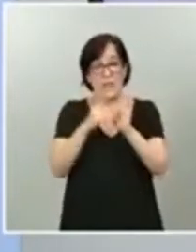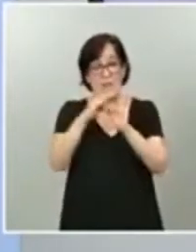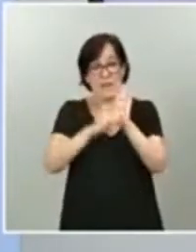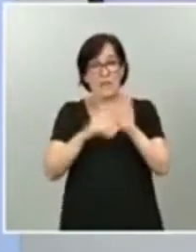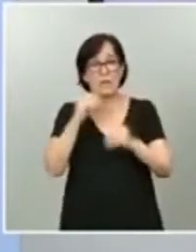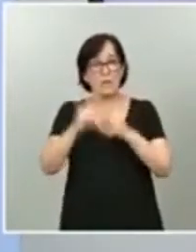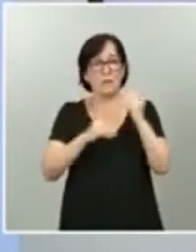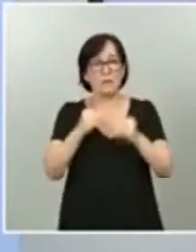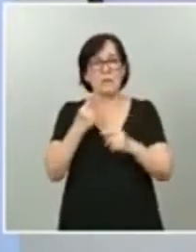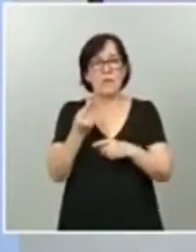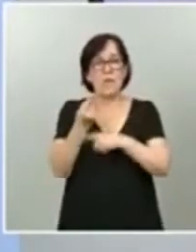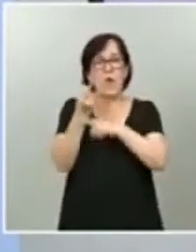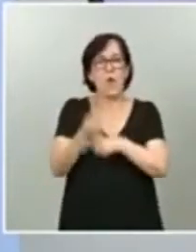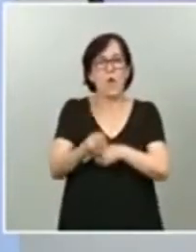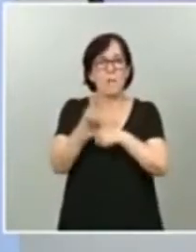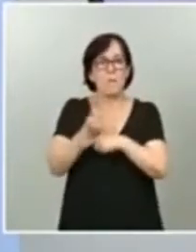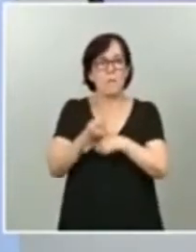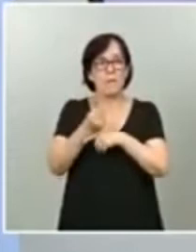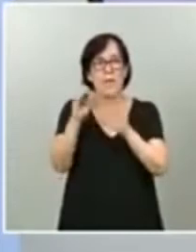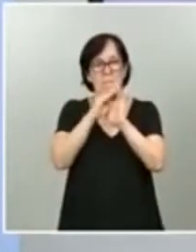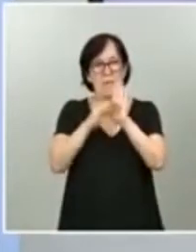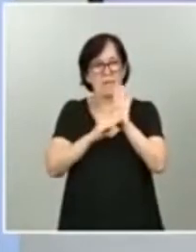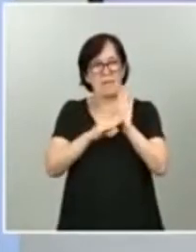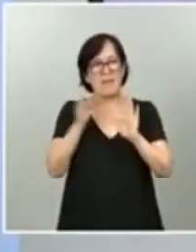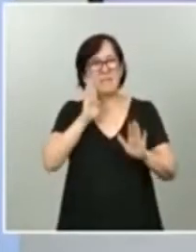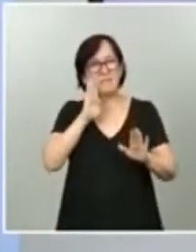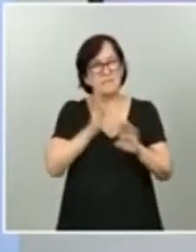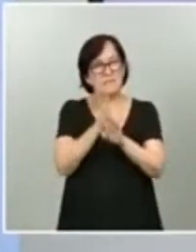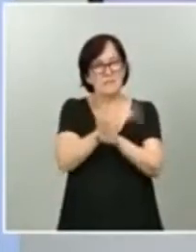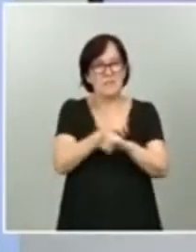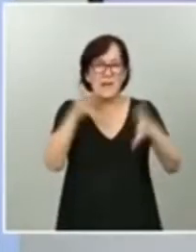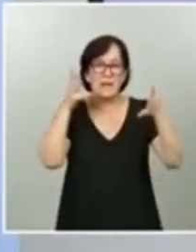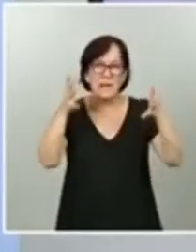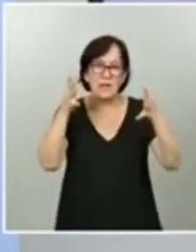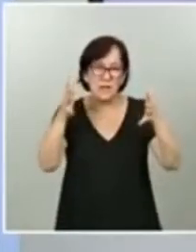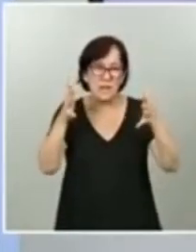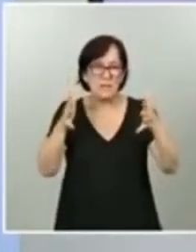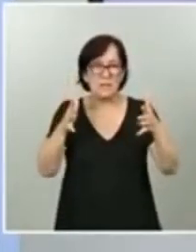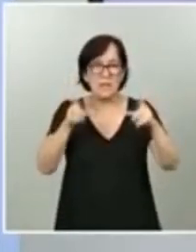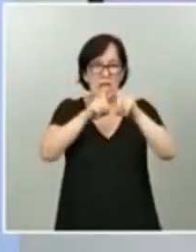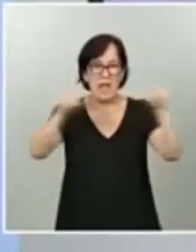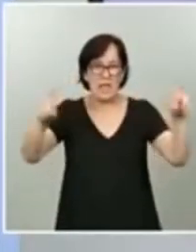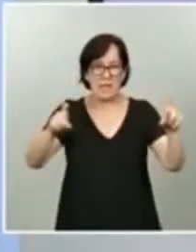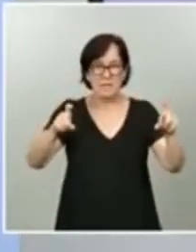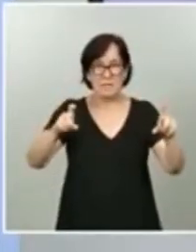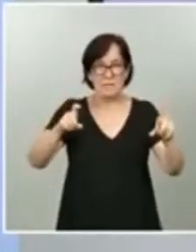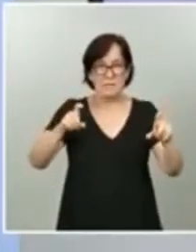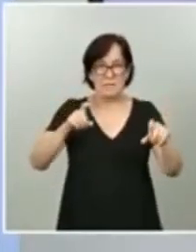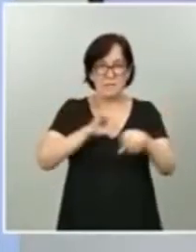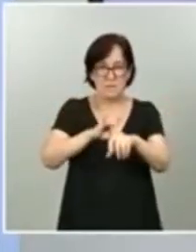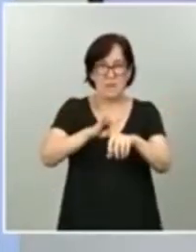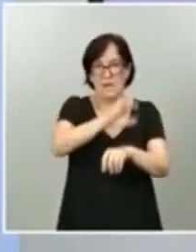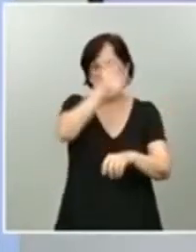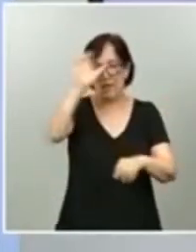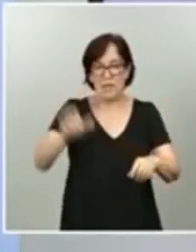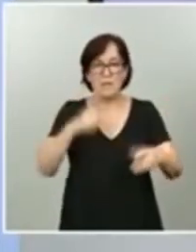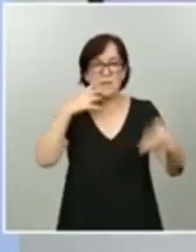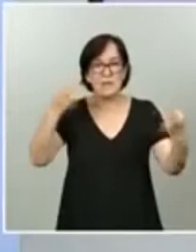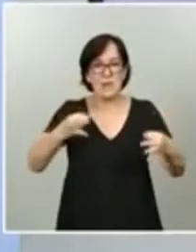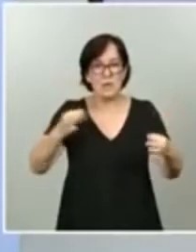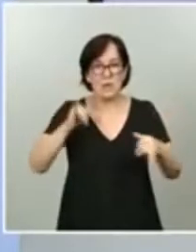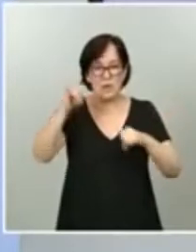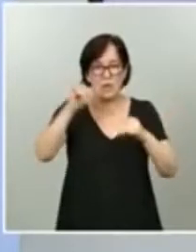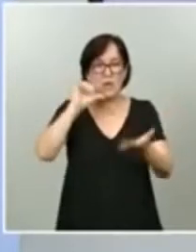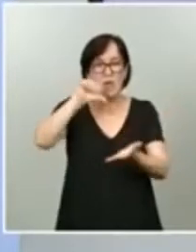obligatoriedad de las medidas que tomamos como recomendaciones de la Agencia Europea de Seguridad Aérea y del Centro para la